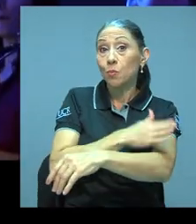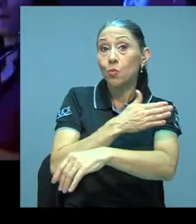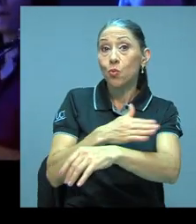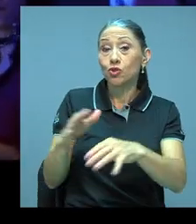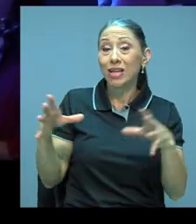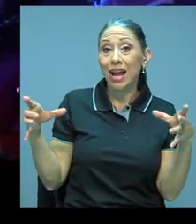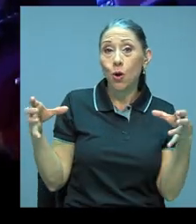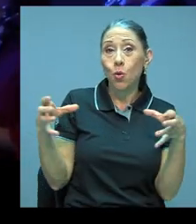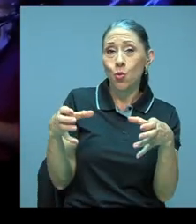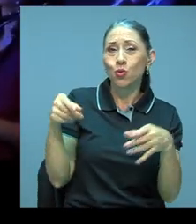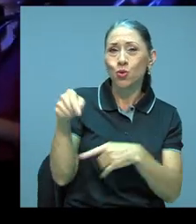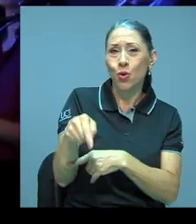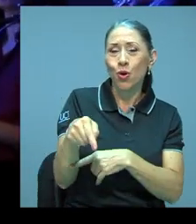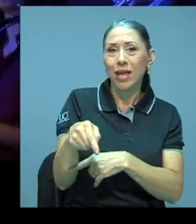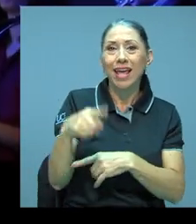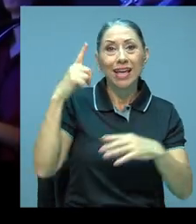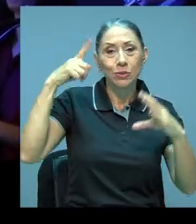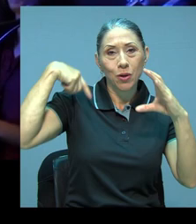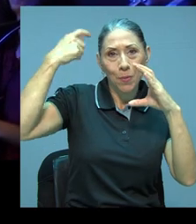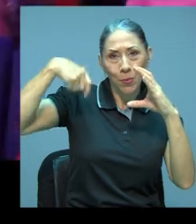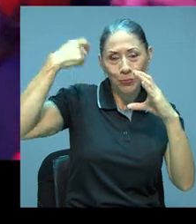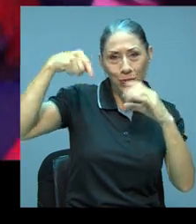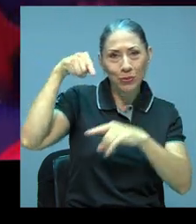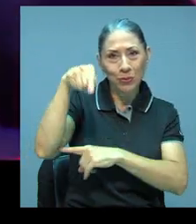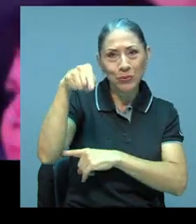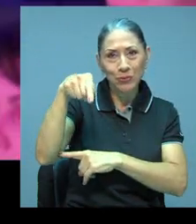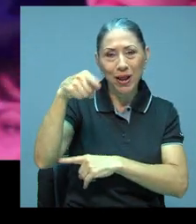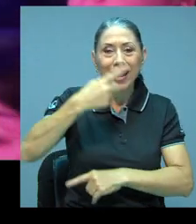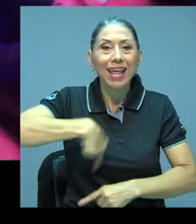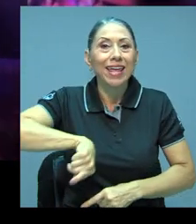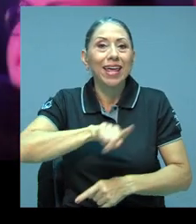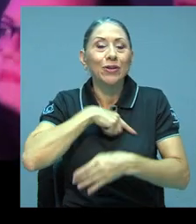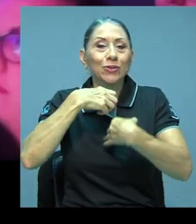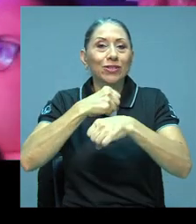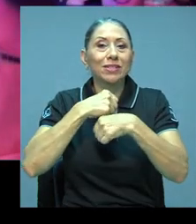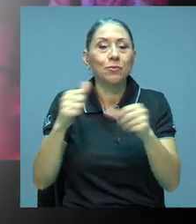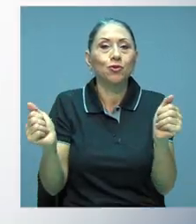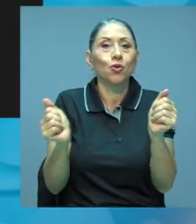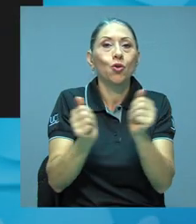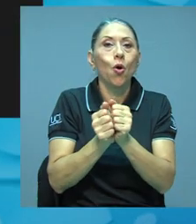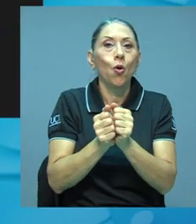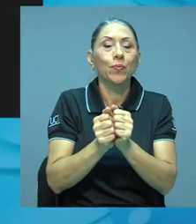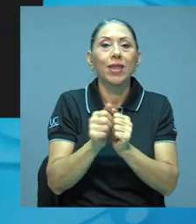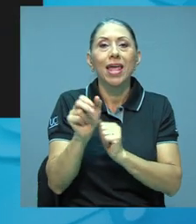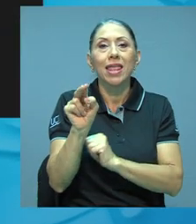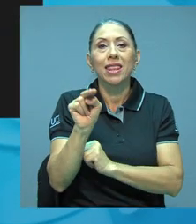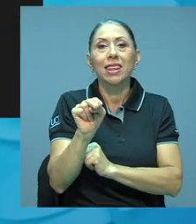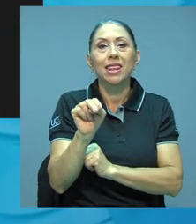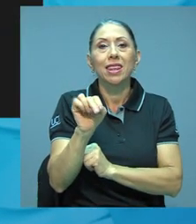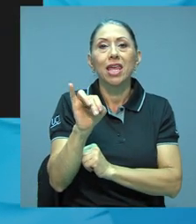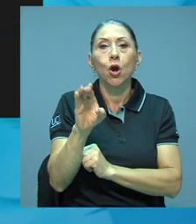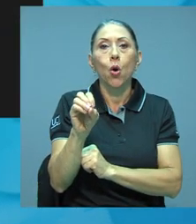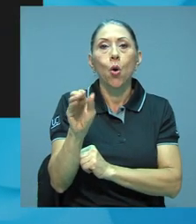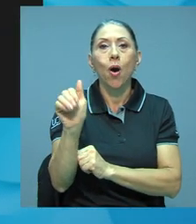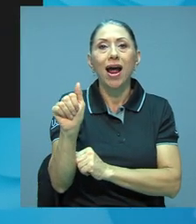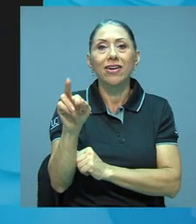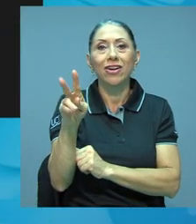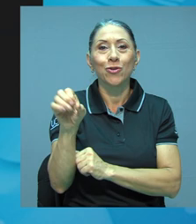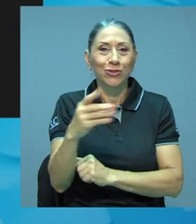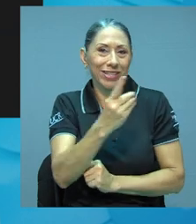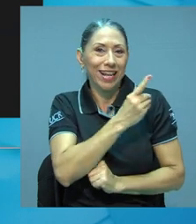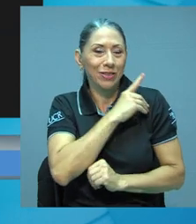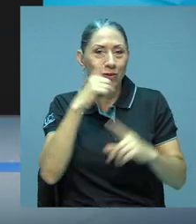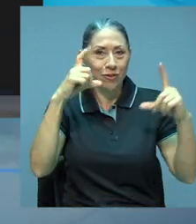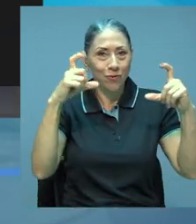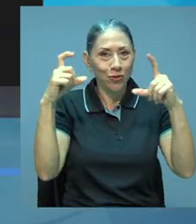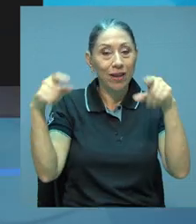Música en conjunto, bueno, es una producción audiovisual, la cual generamos en conjunto con Nicola Ríos, que es el director de fotografía